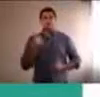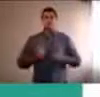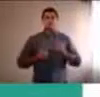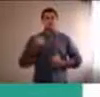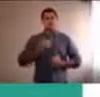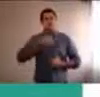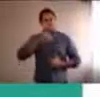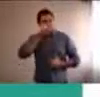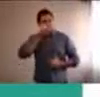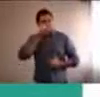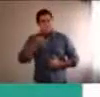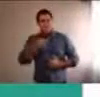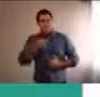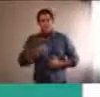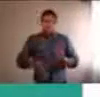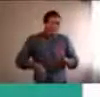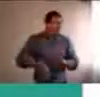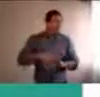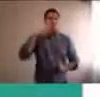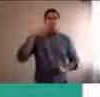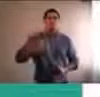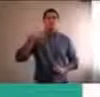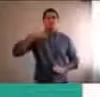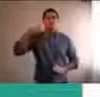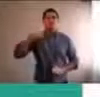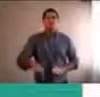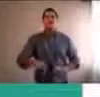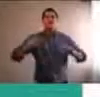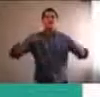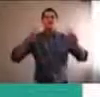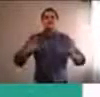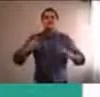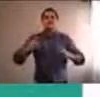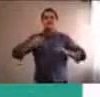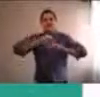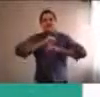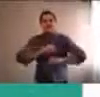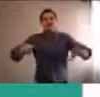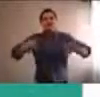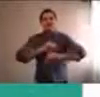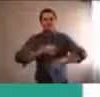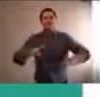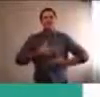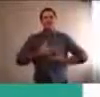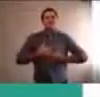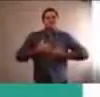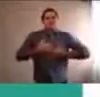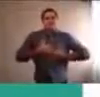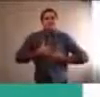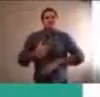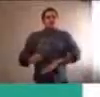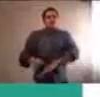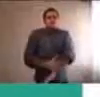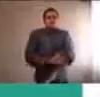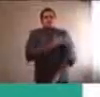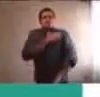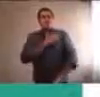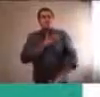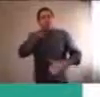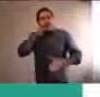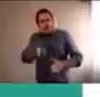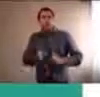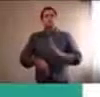habilidades blandas, con estas emociones con las que convivimos constantemente y a donde vamos a tener que ponerle más luz